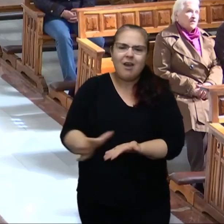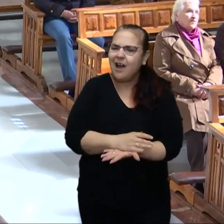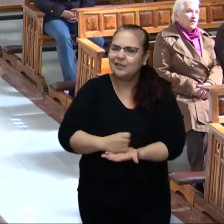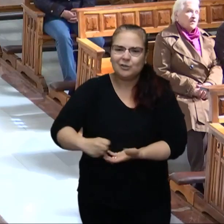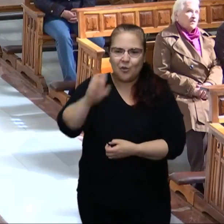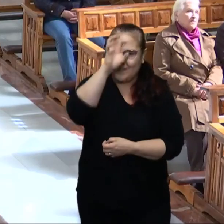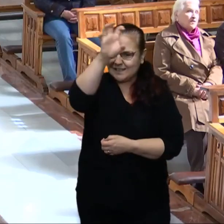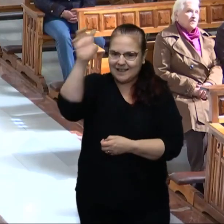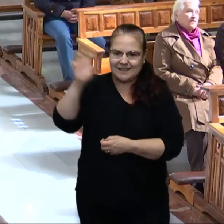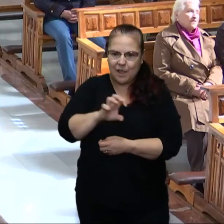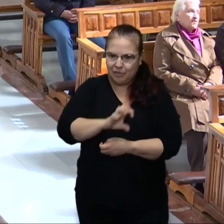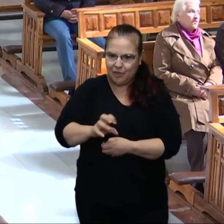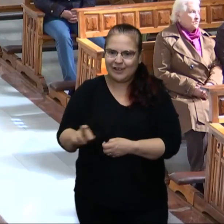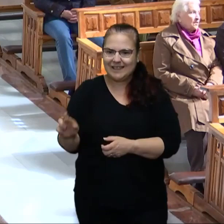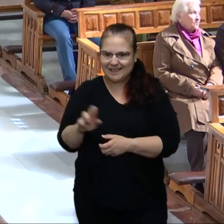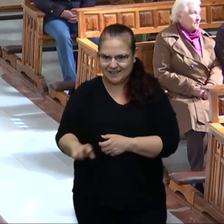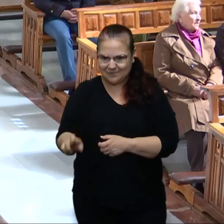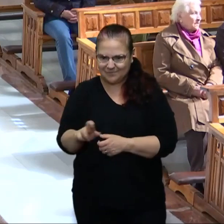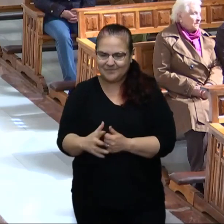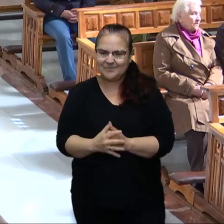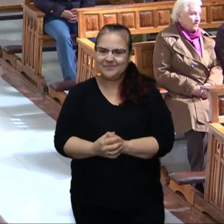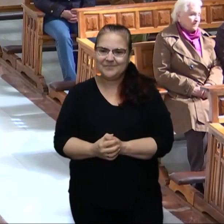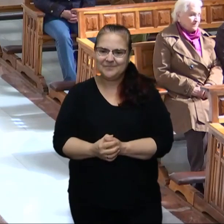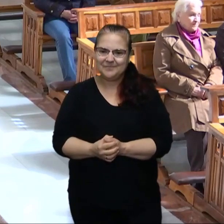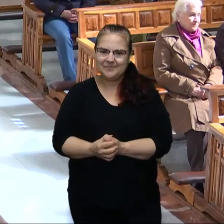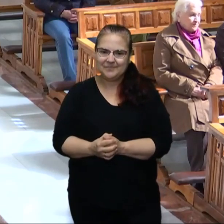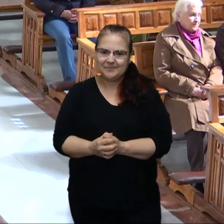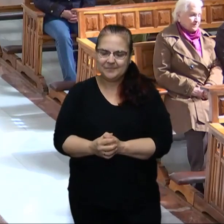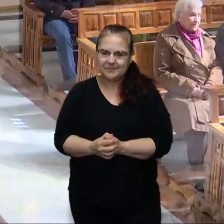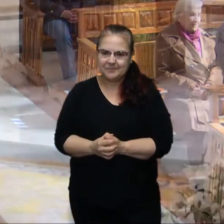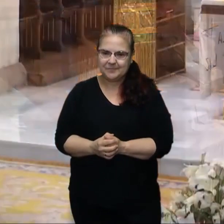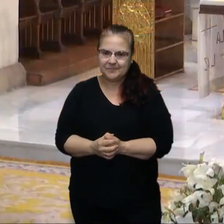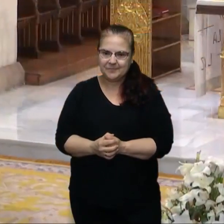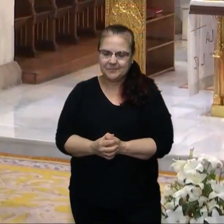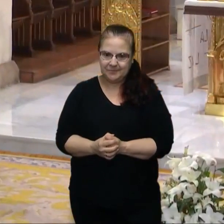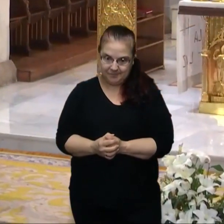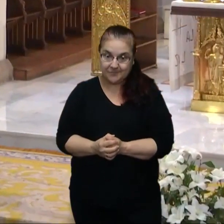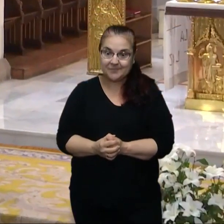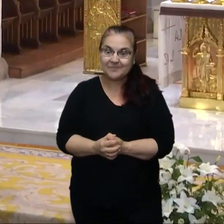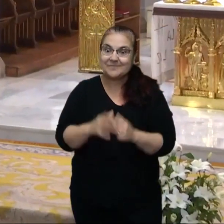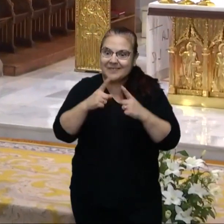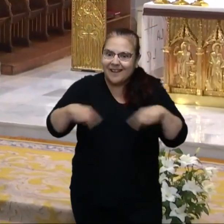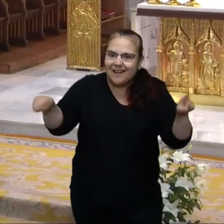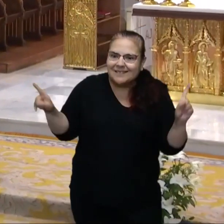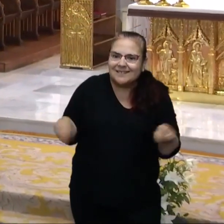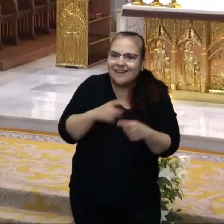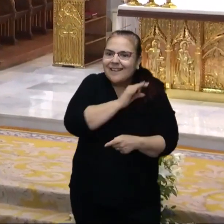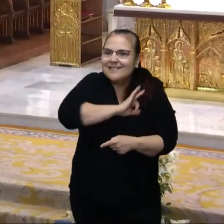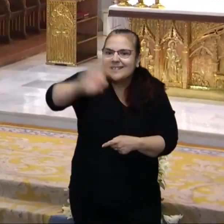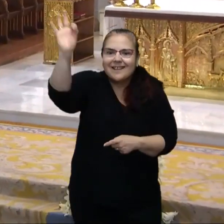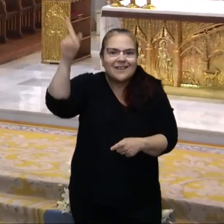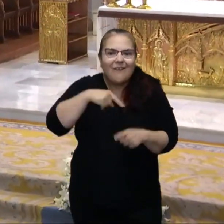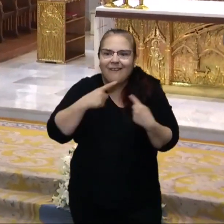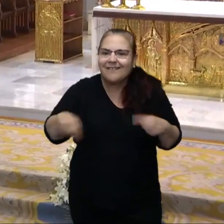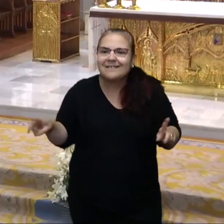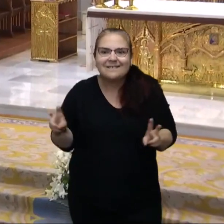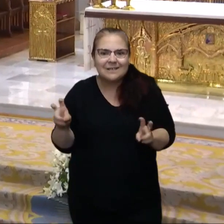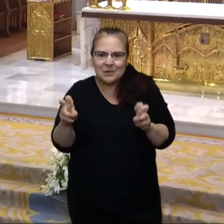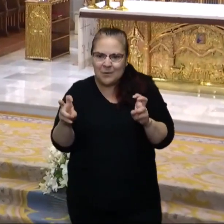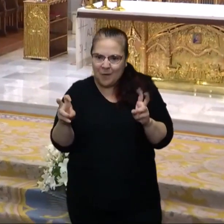Contad las maravillas del Señor a todas las naciones. Cantad al Señor un cántico nuevo.